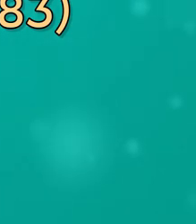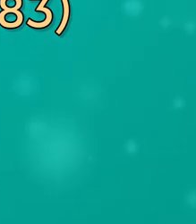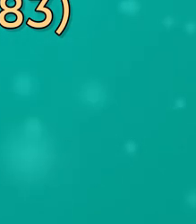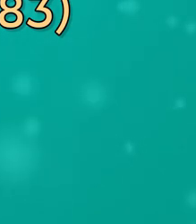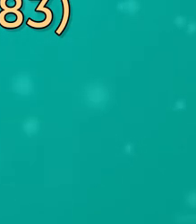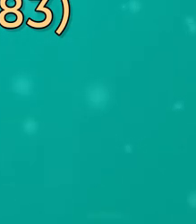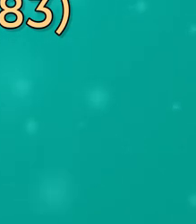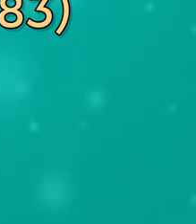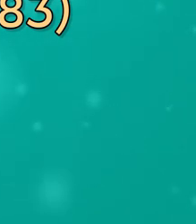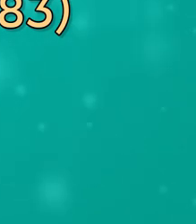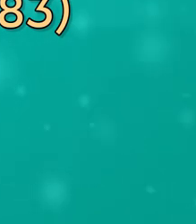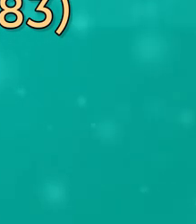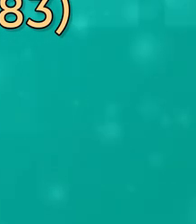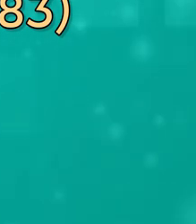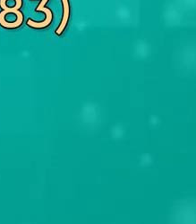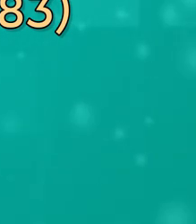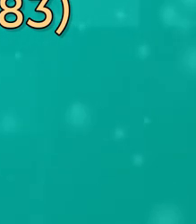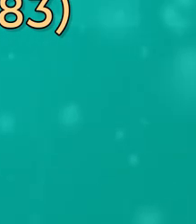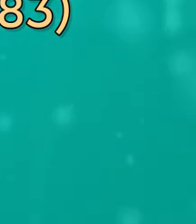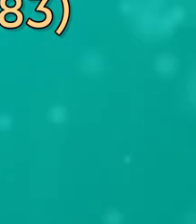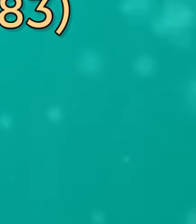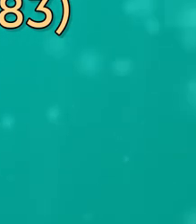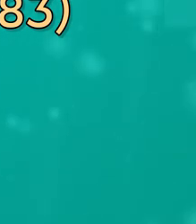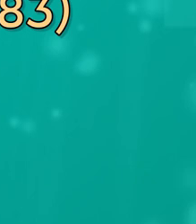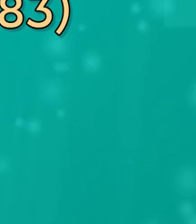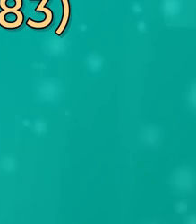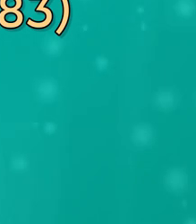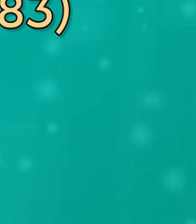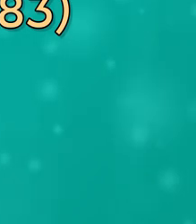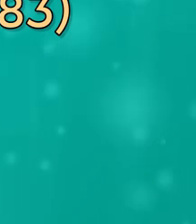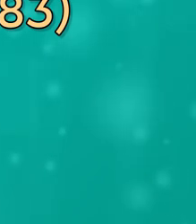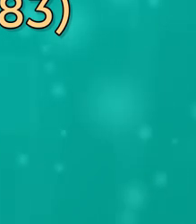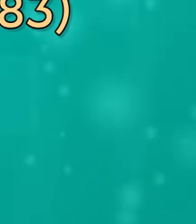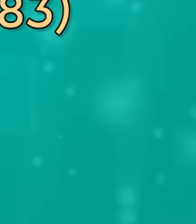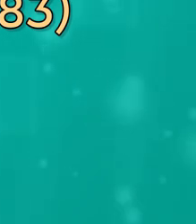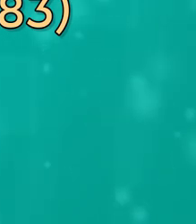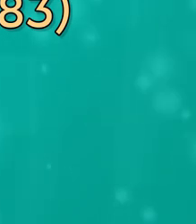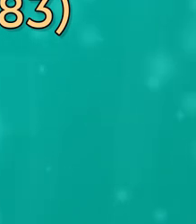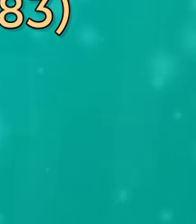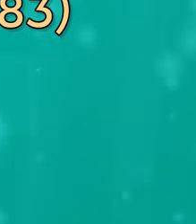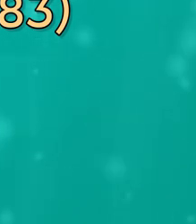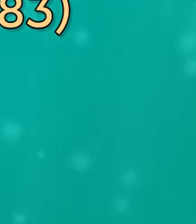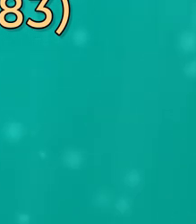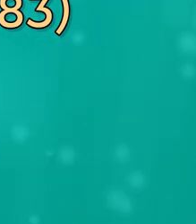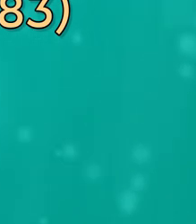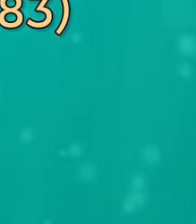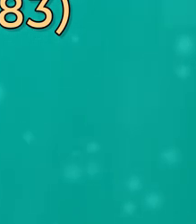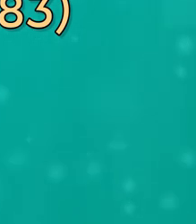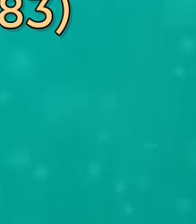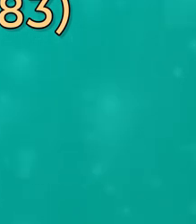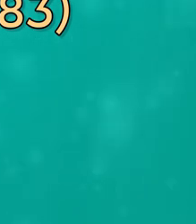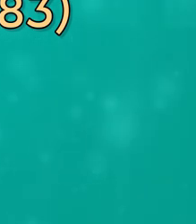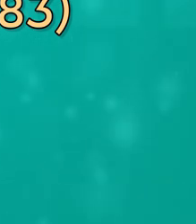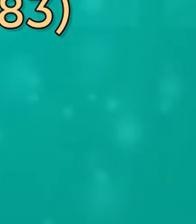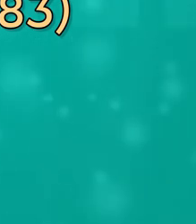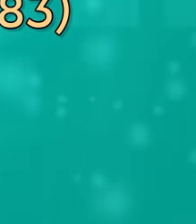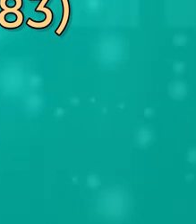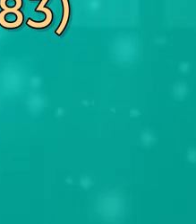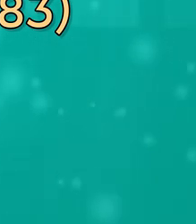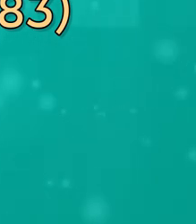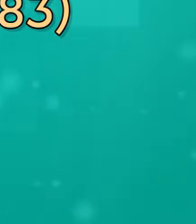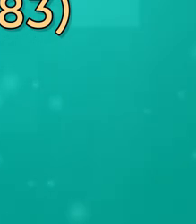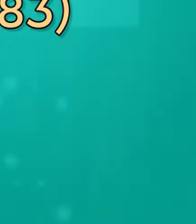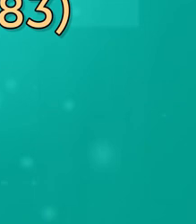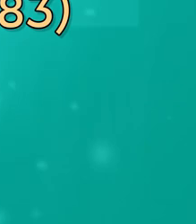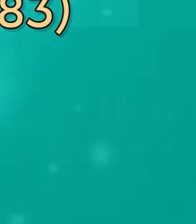.go.cr o llámenos al número de teléfono 800-Ahora-TVD-800